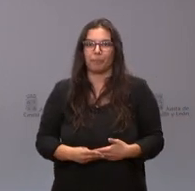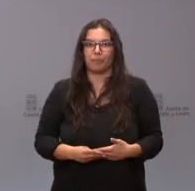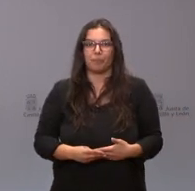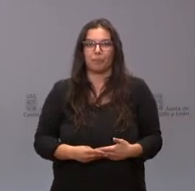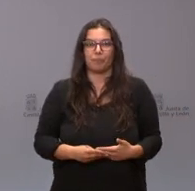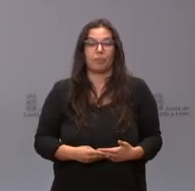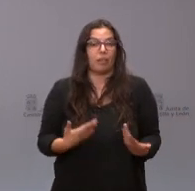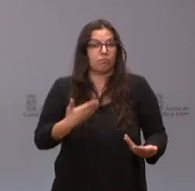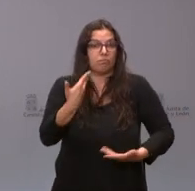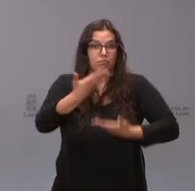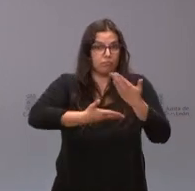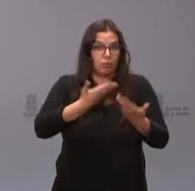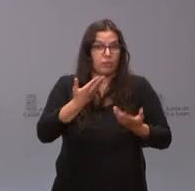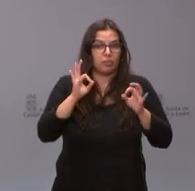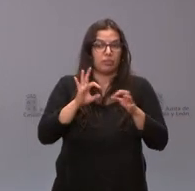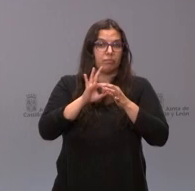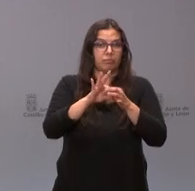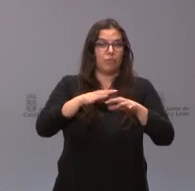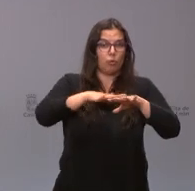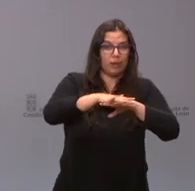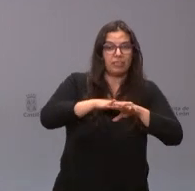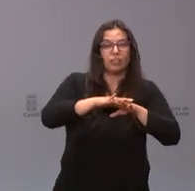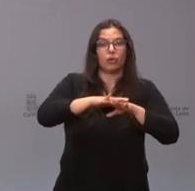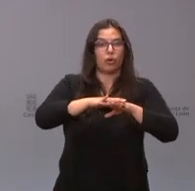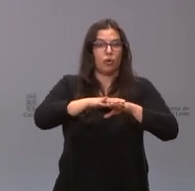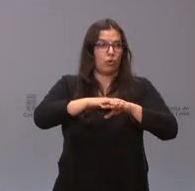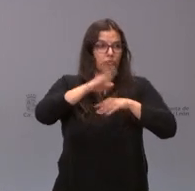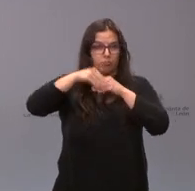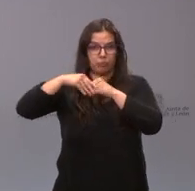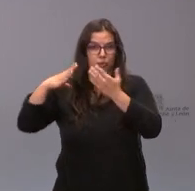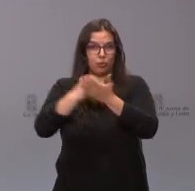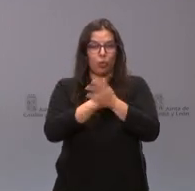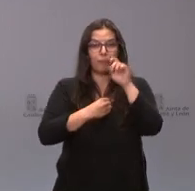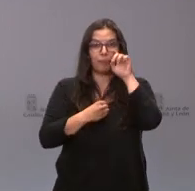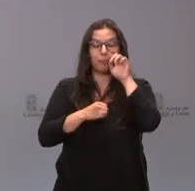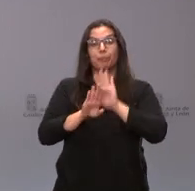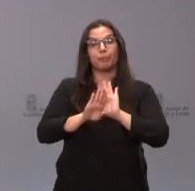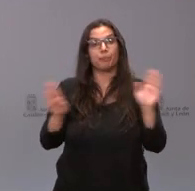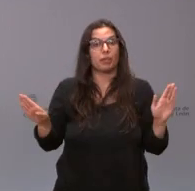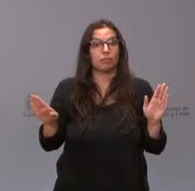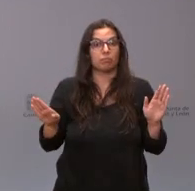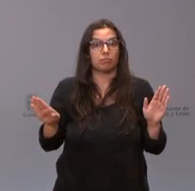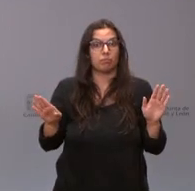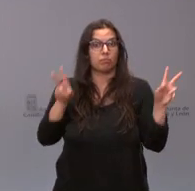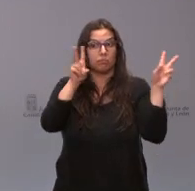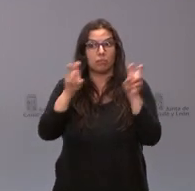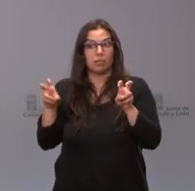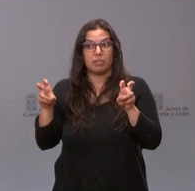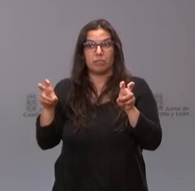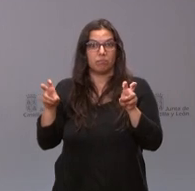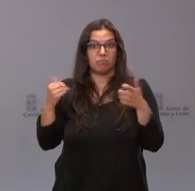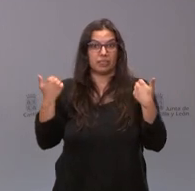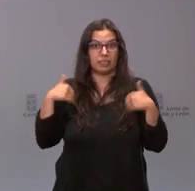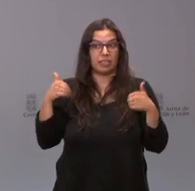cabo todos los procedimientos de ámbito urbanístico vinculados a los mismos. Y, sin más, pues estas eran las cuestiones